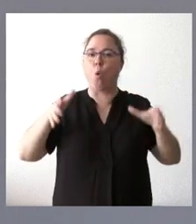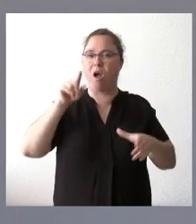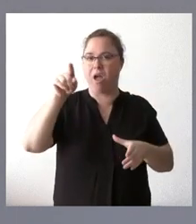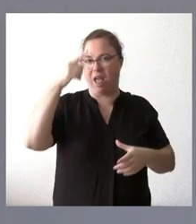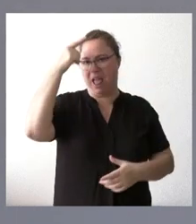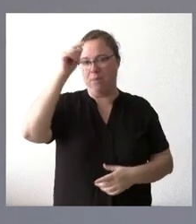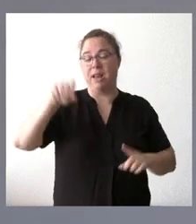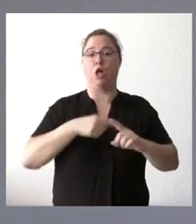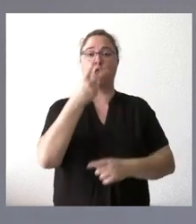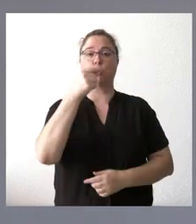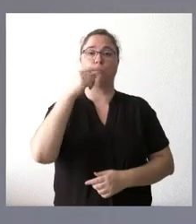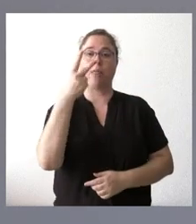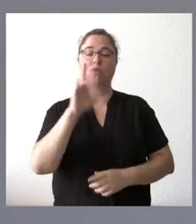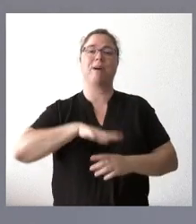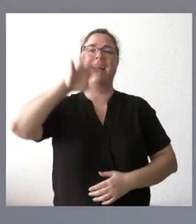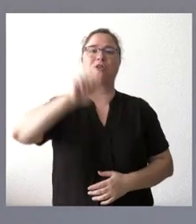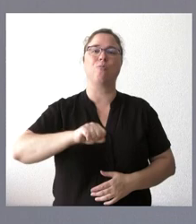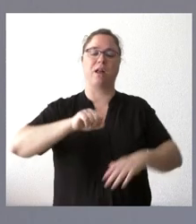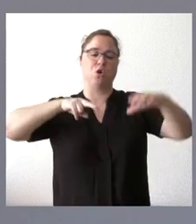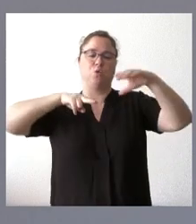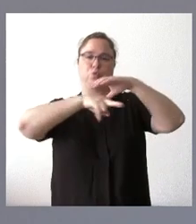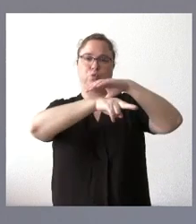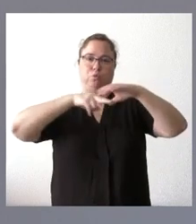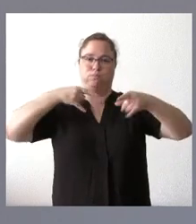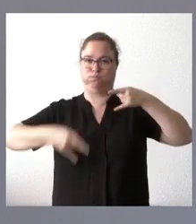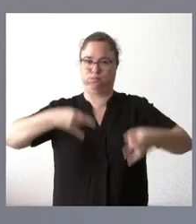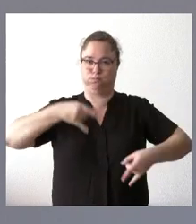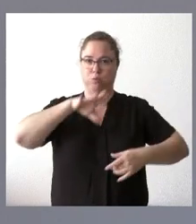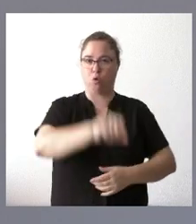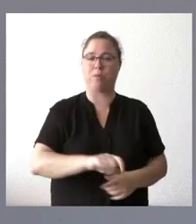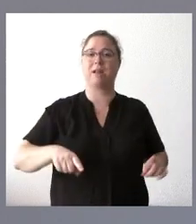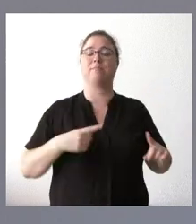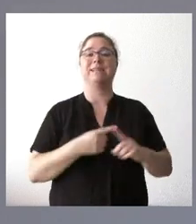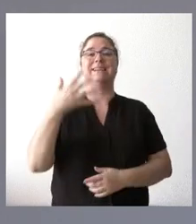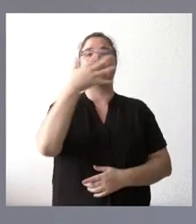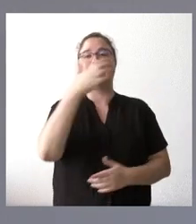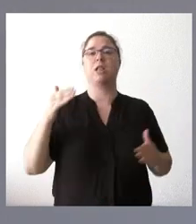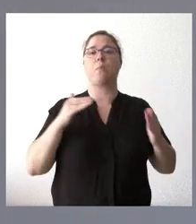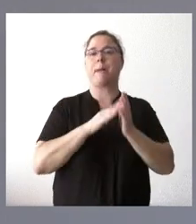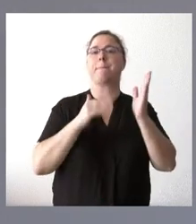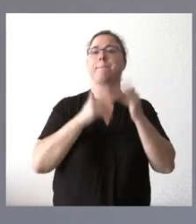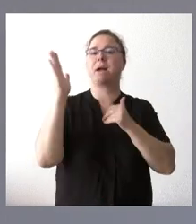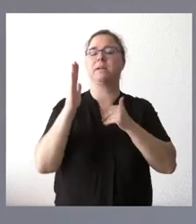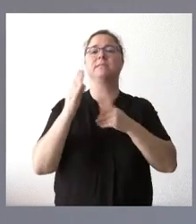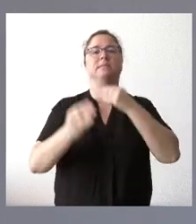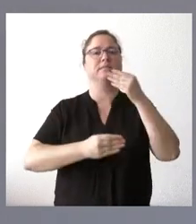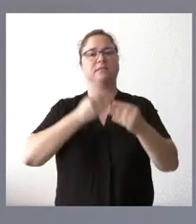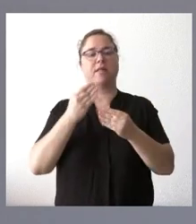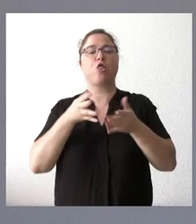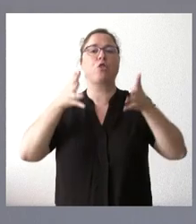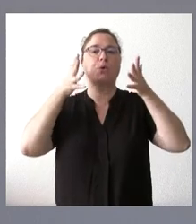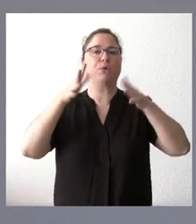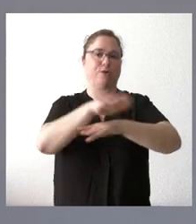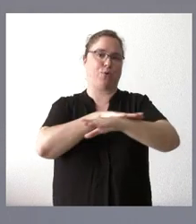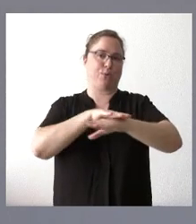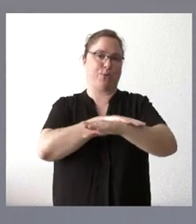2,2 millones es la compra del acelerador lineal y más de 500.000 euros son los que se tramitan en el Consejo de Gobierno